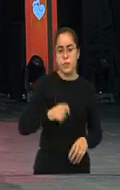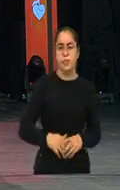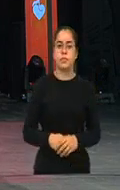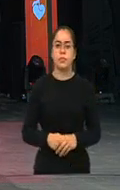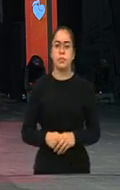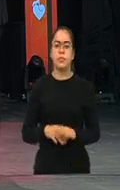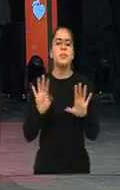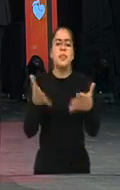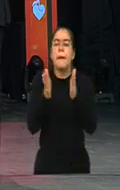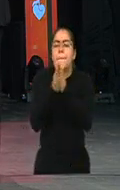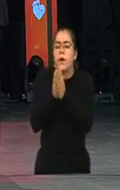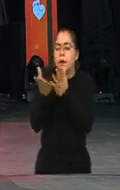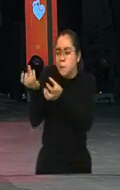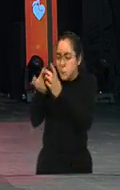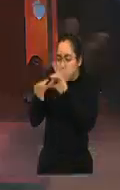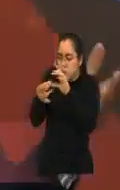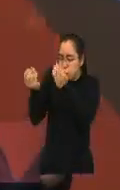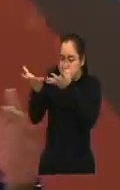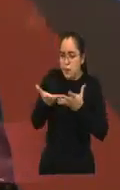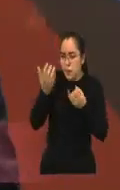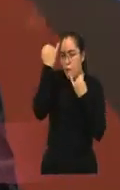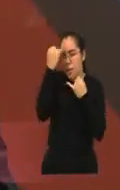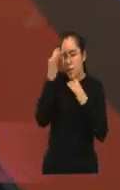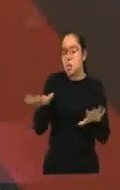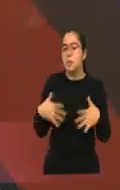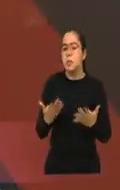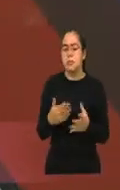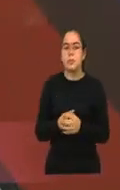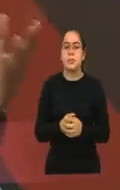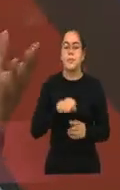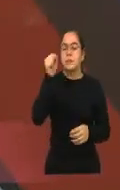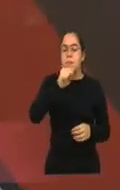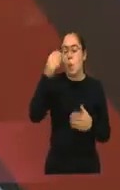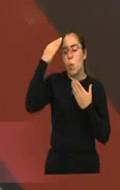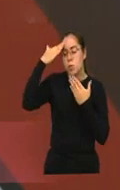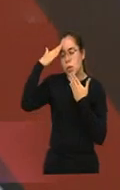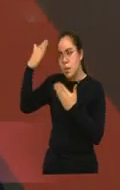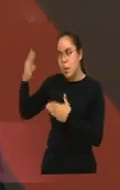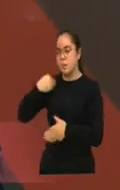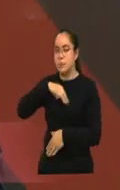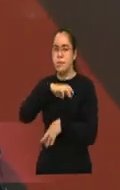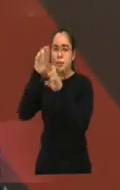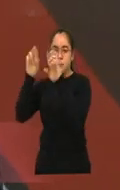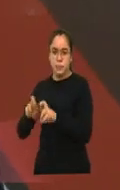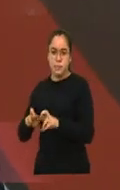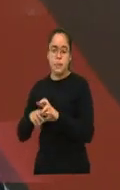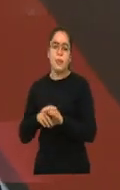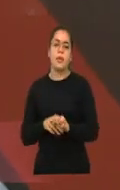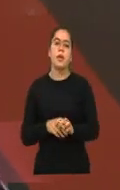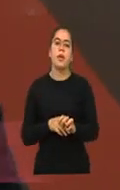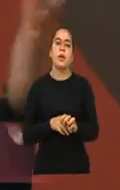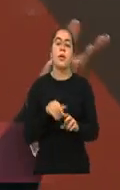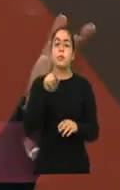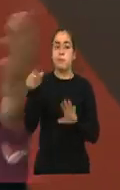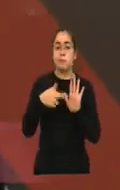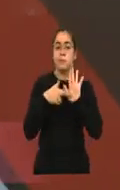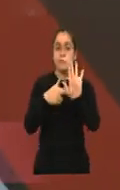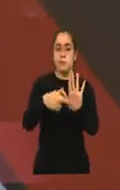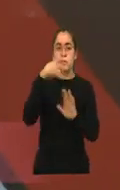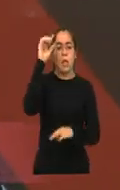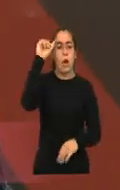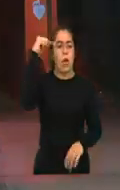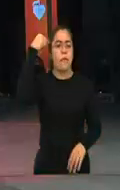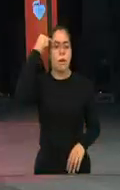poco más, Juan Carlos. pues, como lo decía el señor Ministro, a quien agradezco estar acá en representación del gobierno y, por supuesto, en